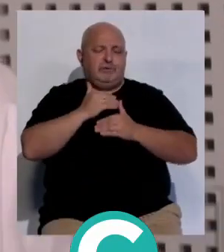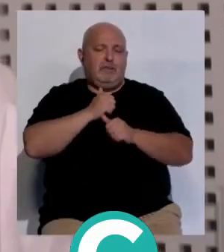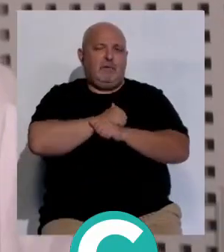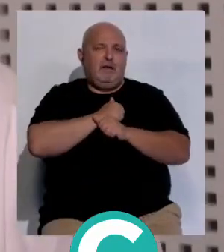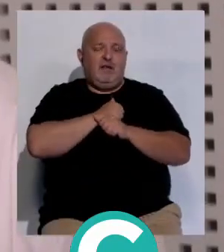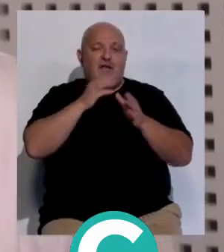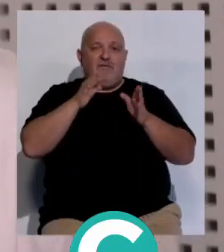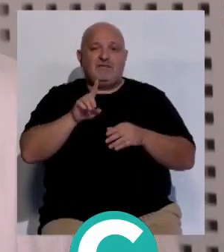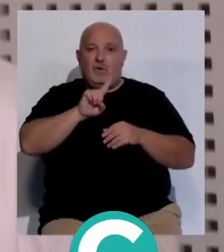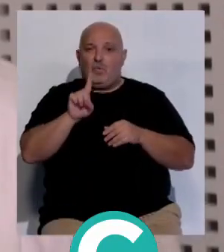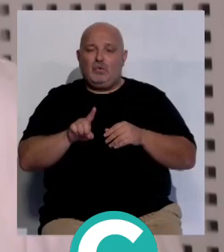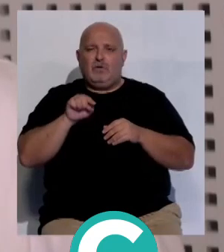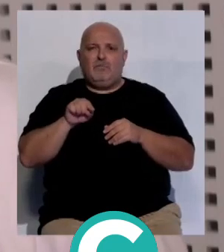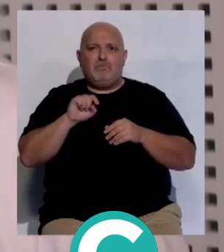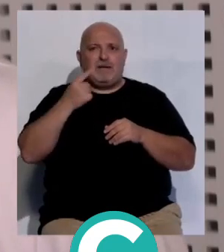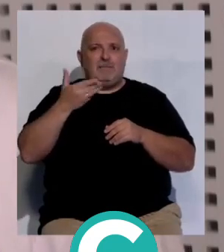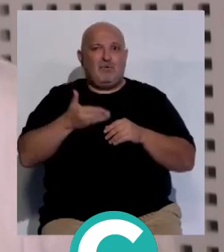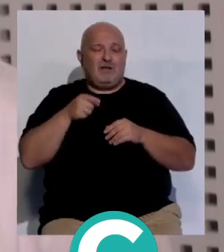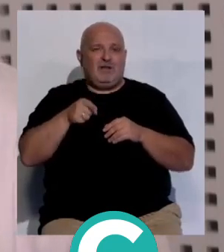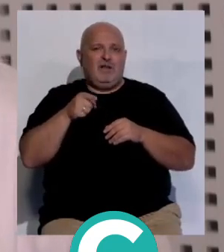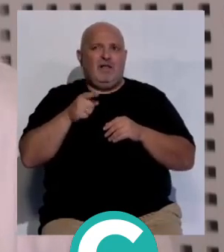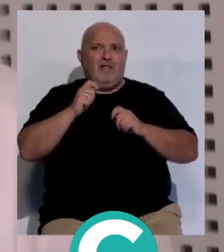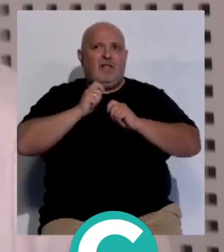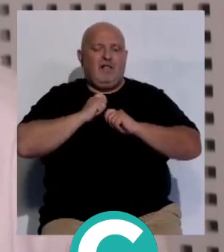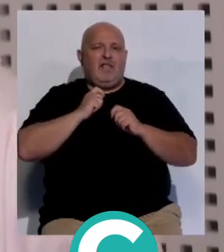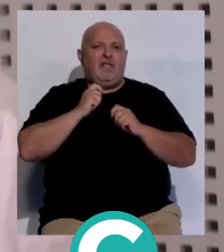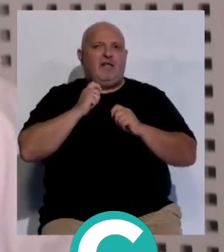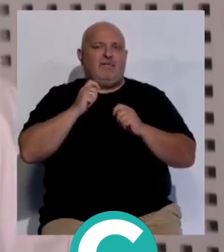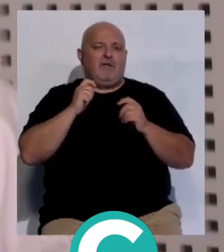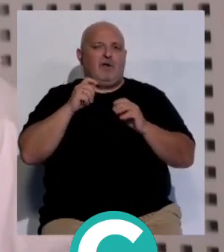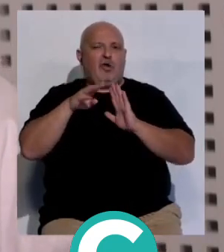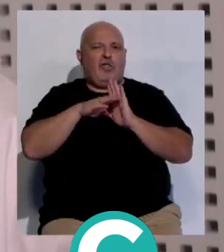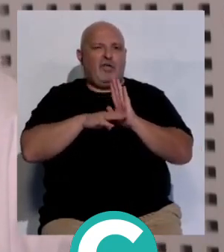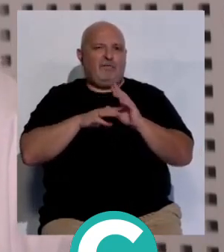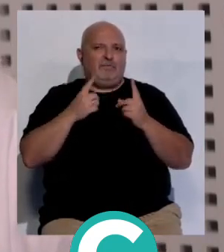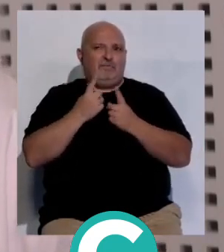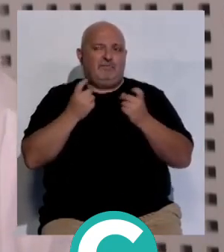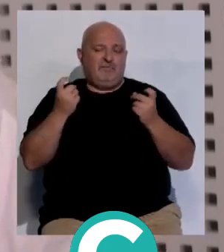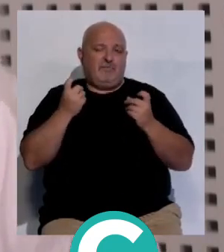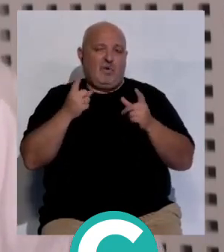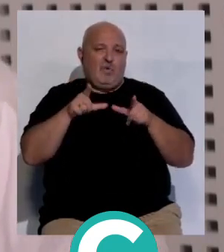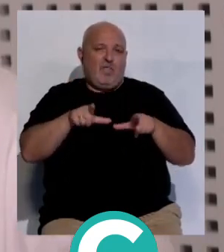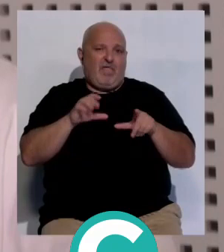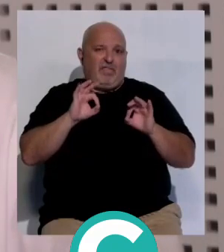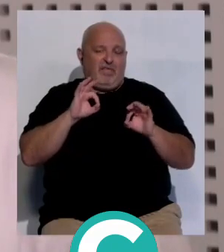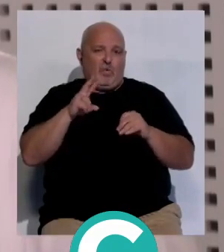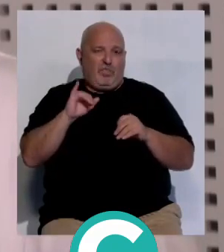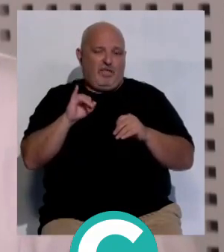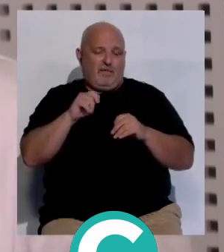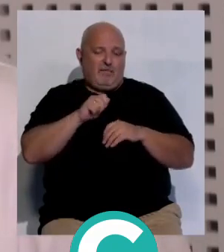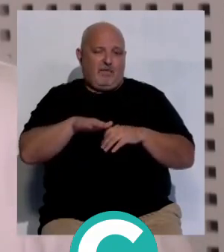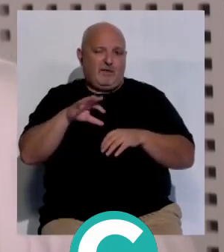esperamos que la fase 1 que quizás sea la más importante porque es la que garantiza las condiciones que hoy en día tienen que tener una unidad de cuidados intensivos